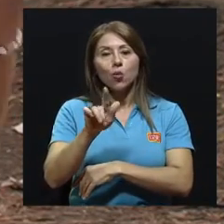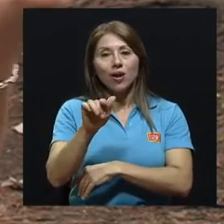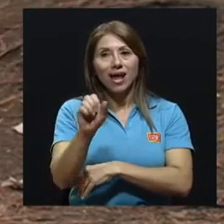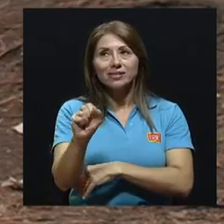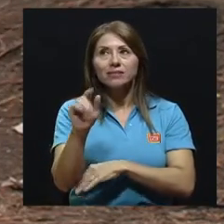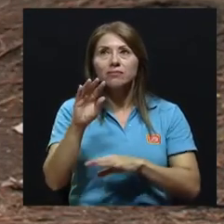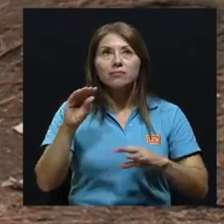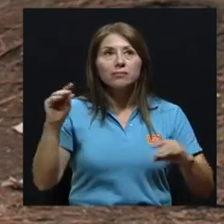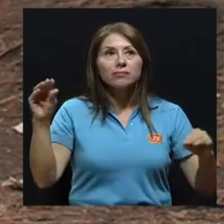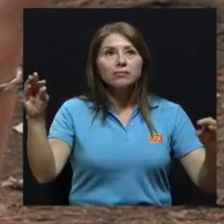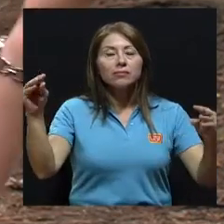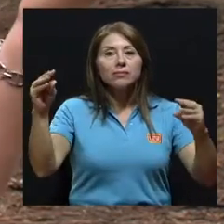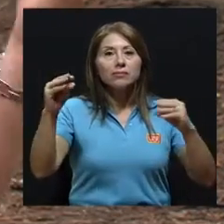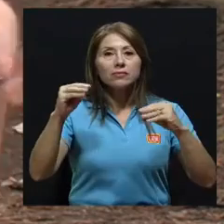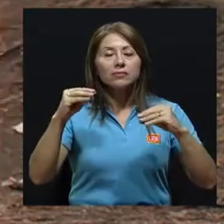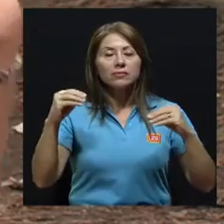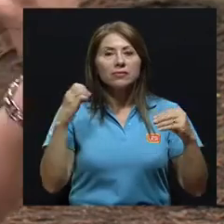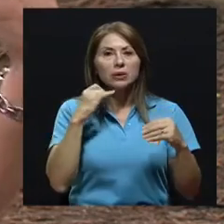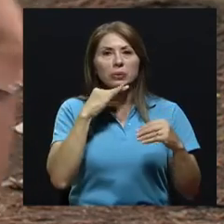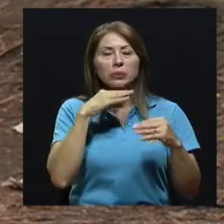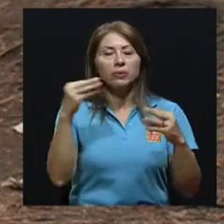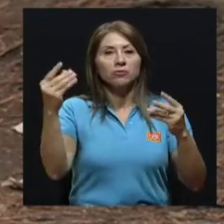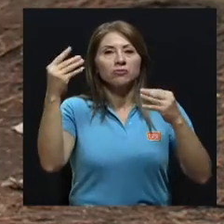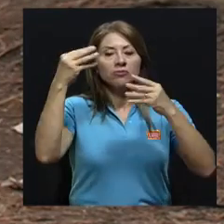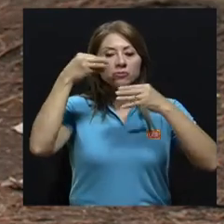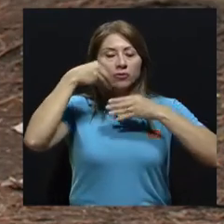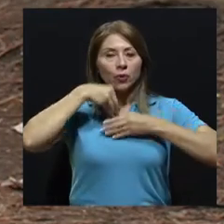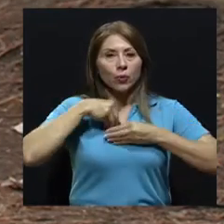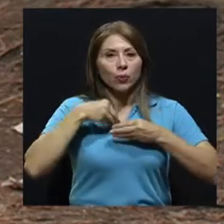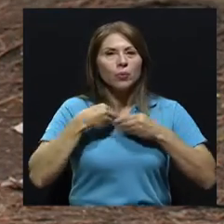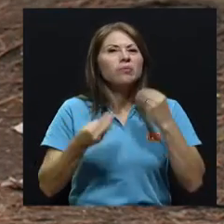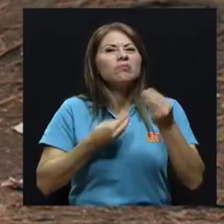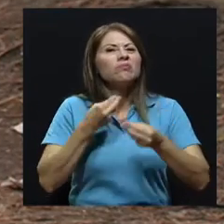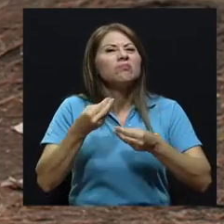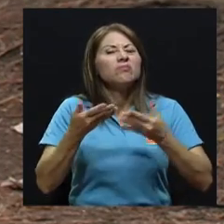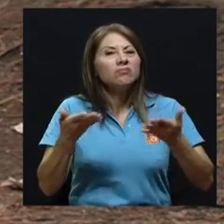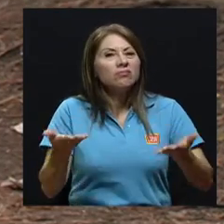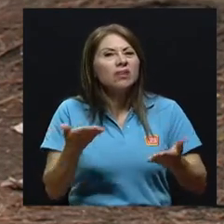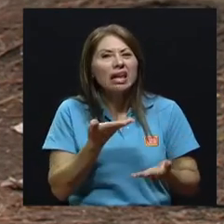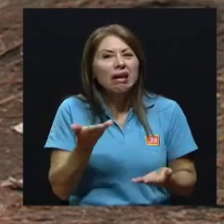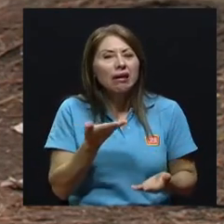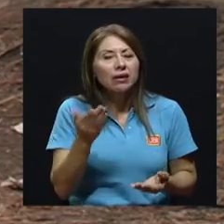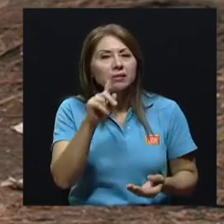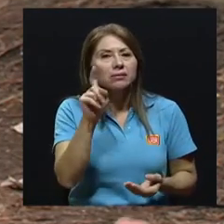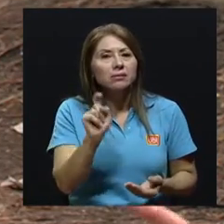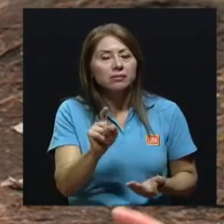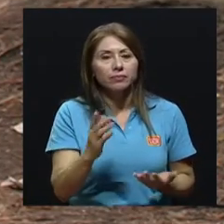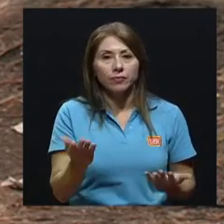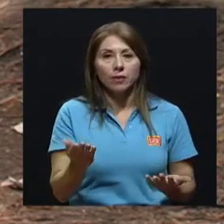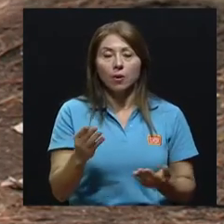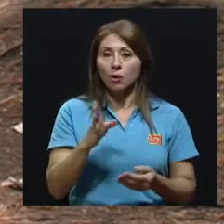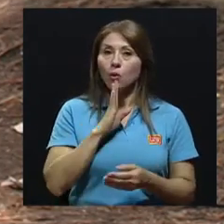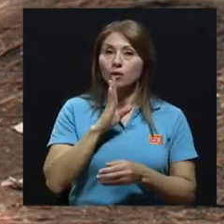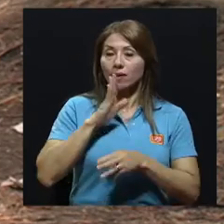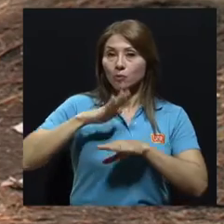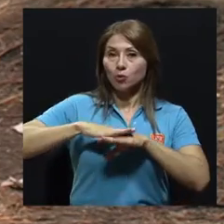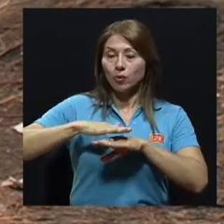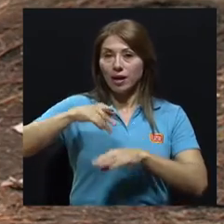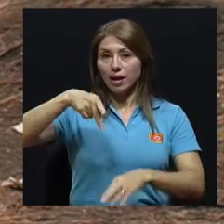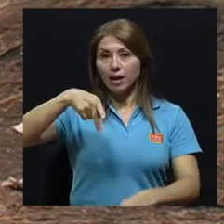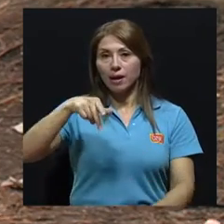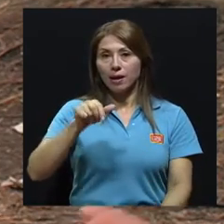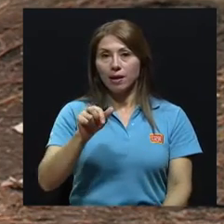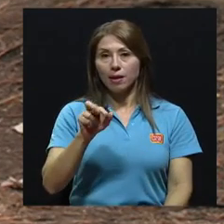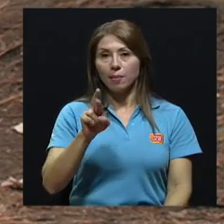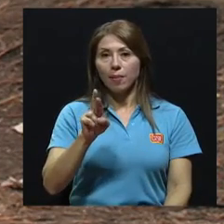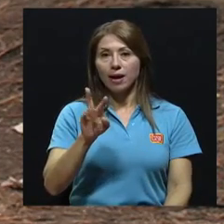llegan a nuestro organismo. Yo quisiera hablar de cuáles son esas partículas, de qué estaríamos hablando, Félix. Bueno, cuando hablamos de partículas, hablamos